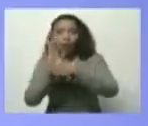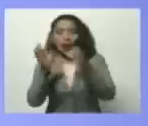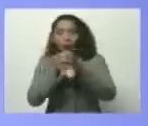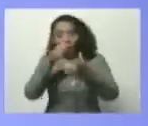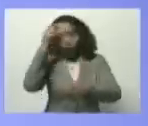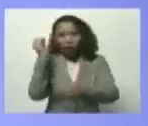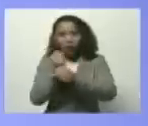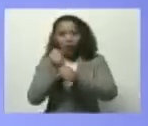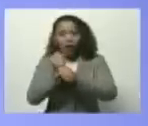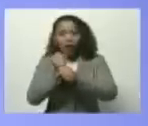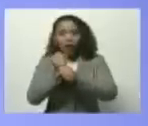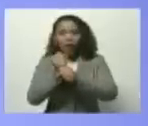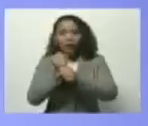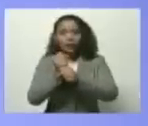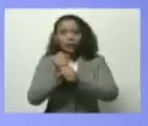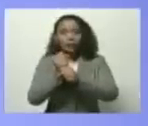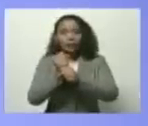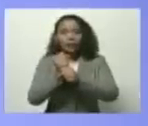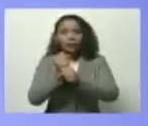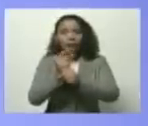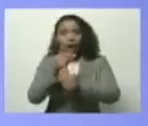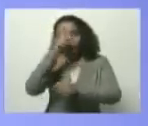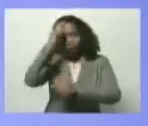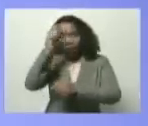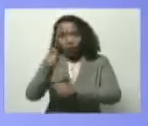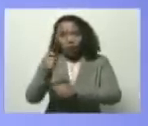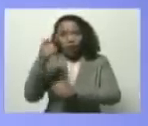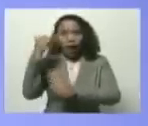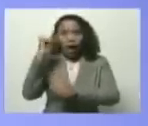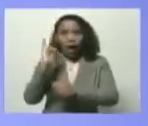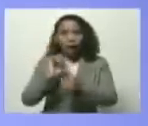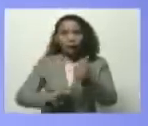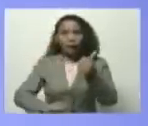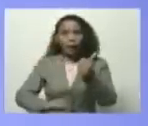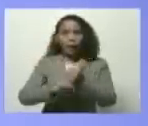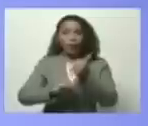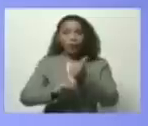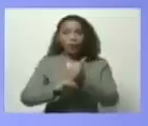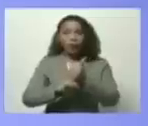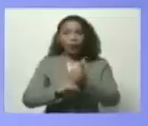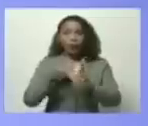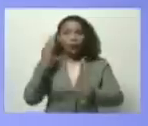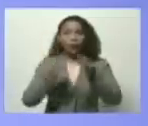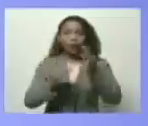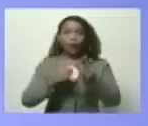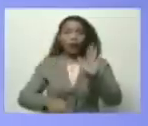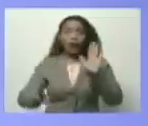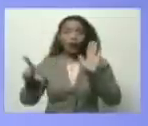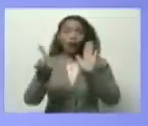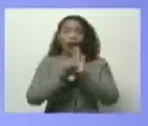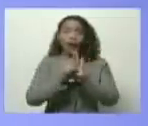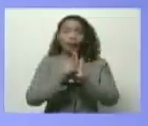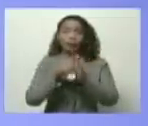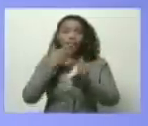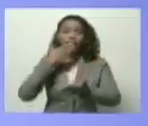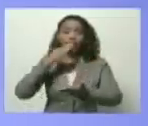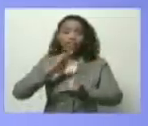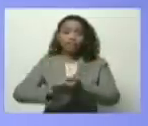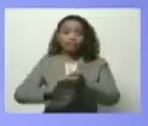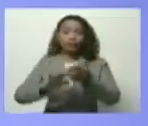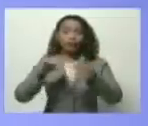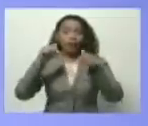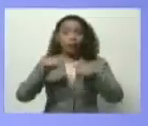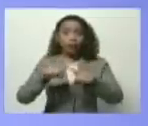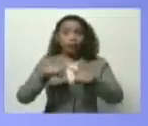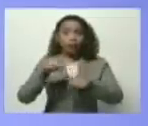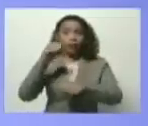obrera ha ratificado que justamente tienen un respaldo jurídico la ley la carta magna la ley orgánica del